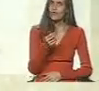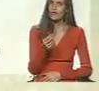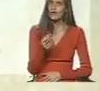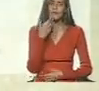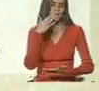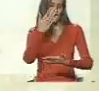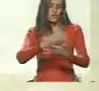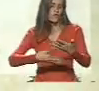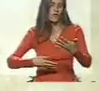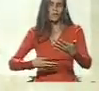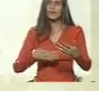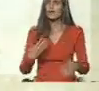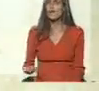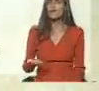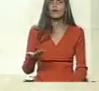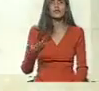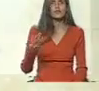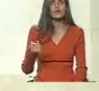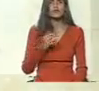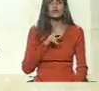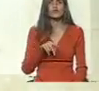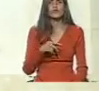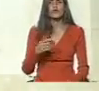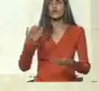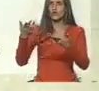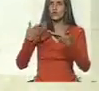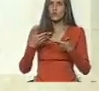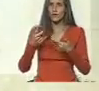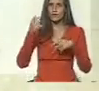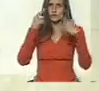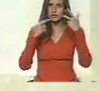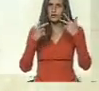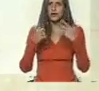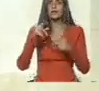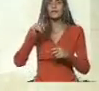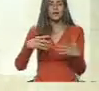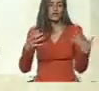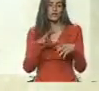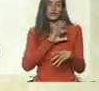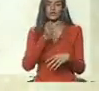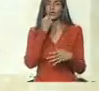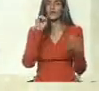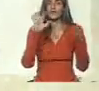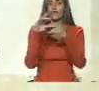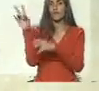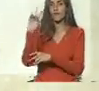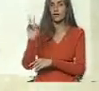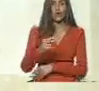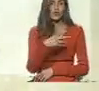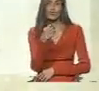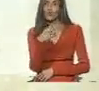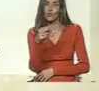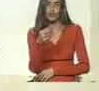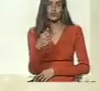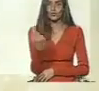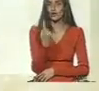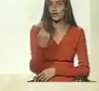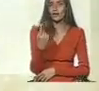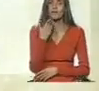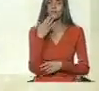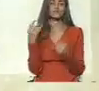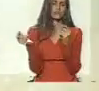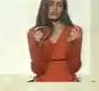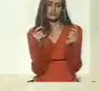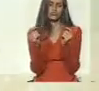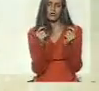documento tan importante que nos dio nuestro comandante EF y el Partido Socialista Unida de Venezuela, no era solamente para